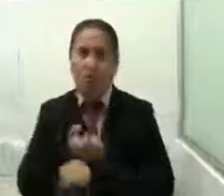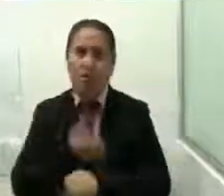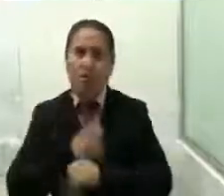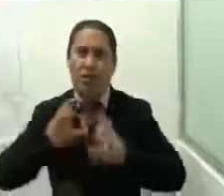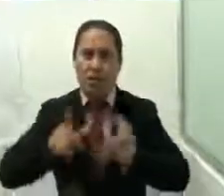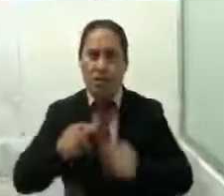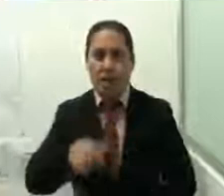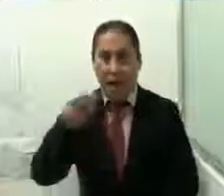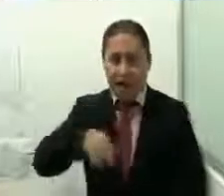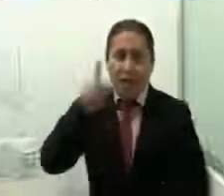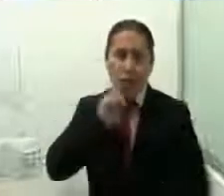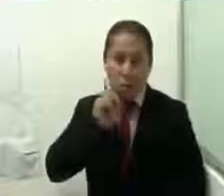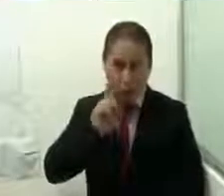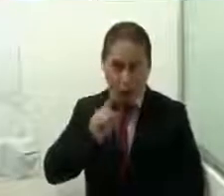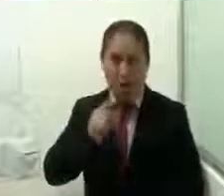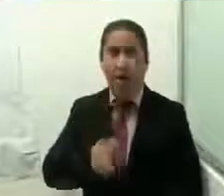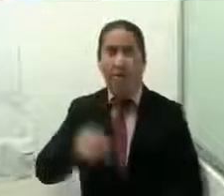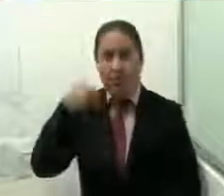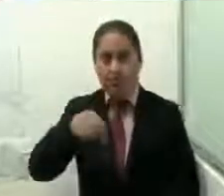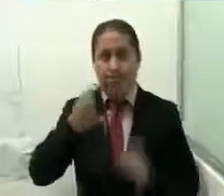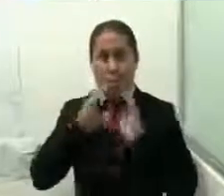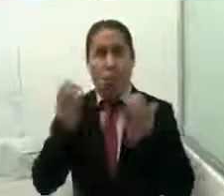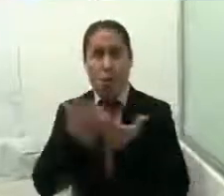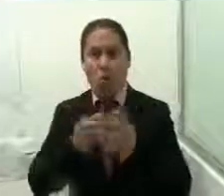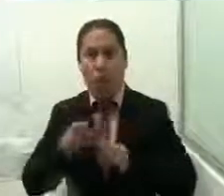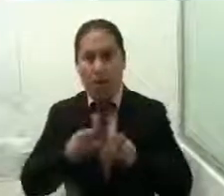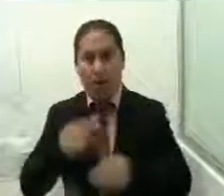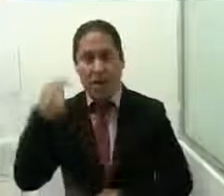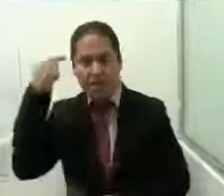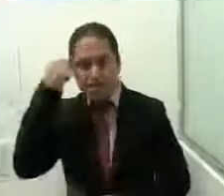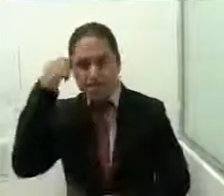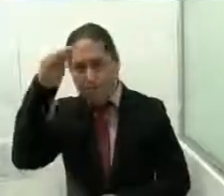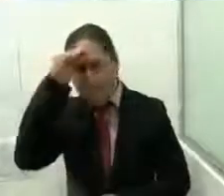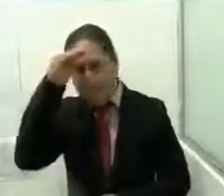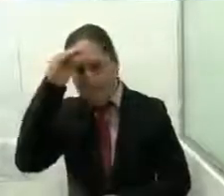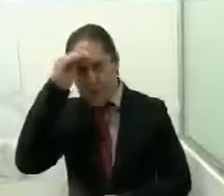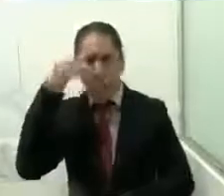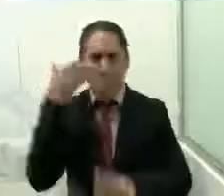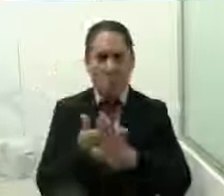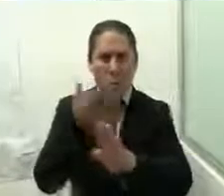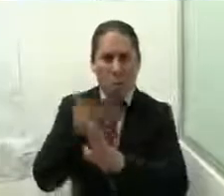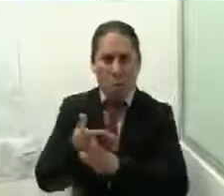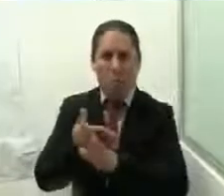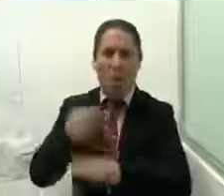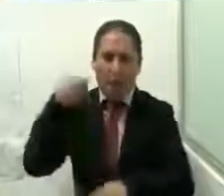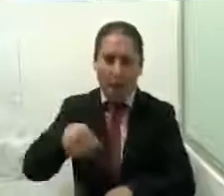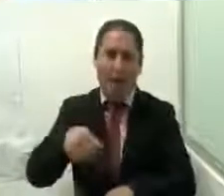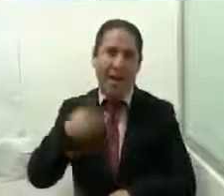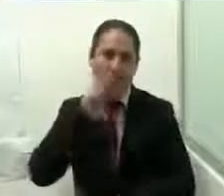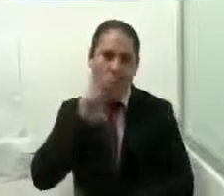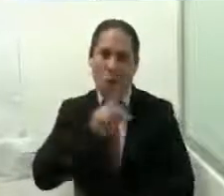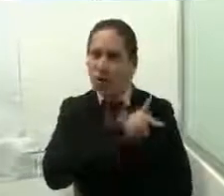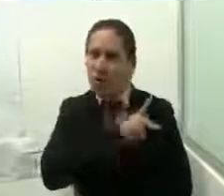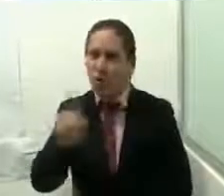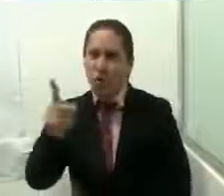chiapaneca y legisladora me preocupa el aumento de la violencia a las mujeres en nuestro Estado. Por ello le